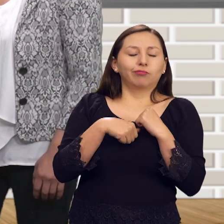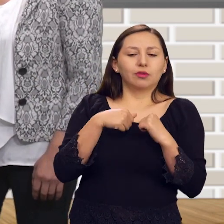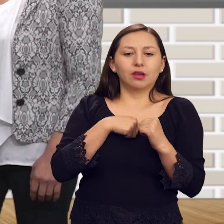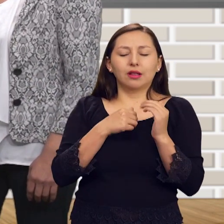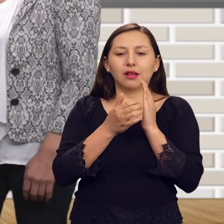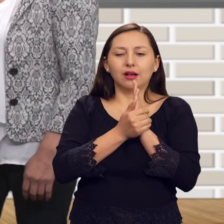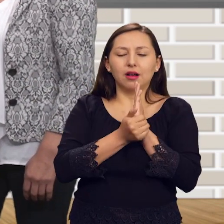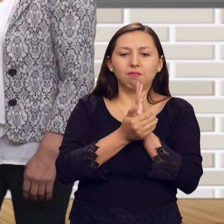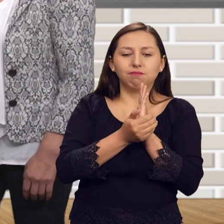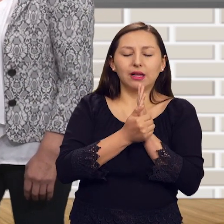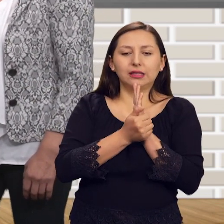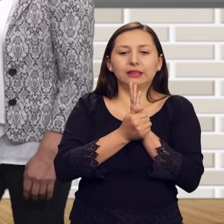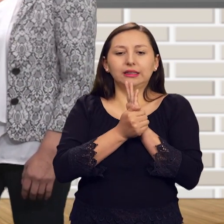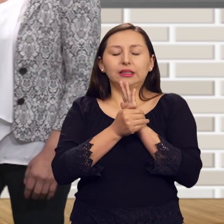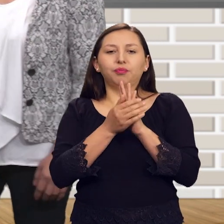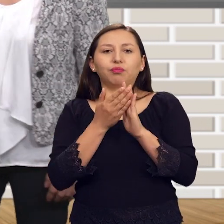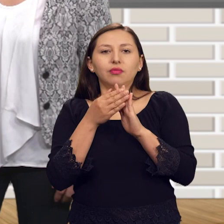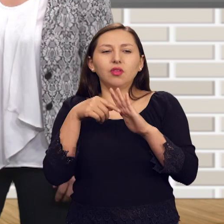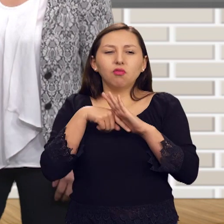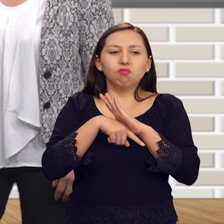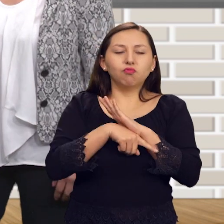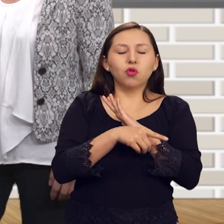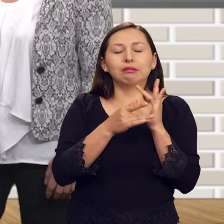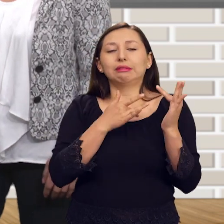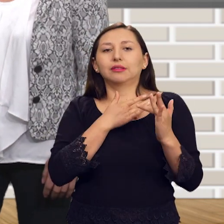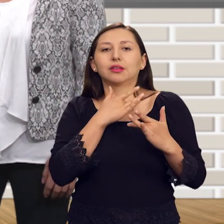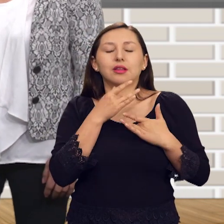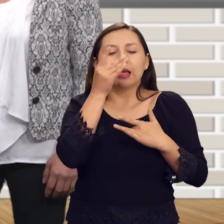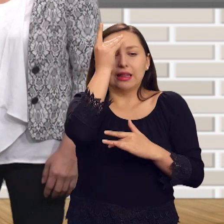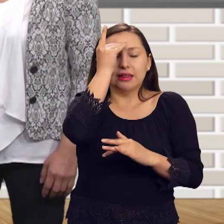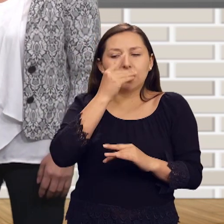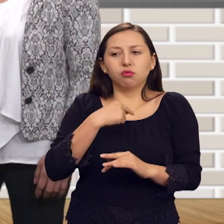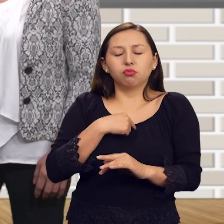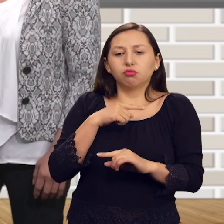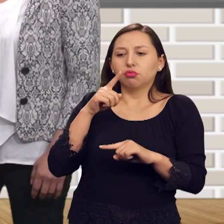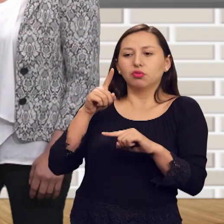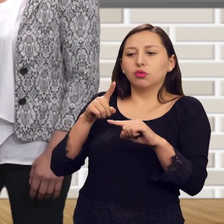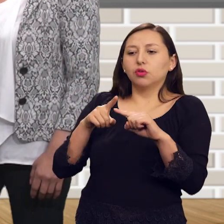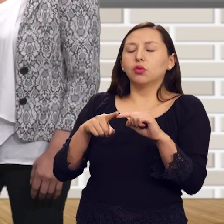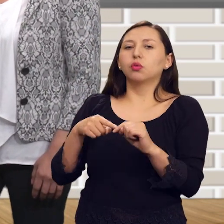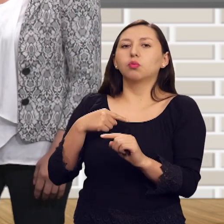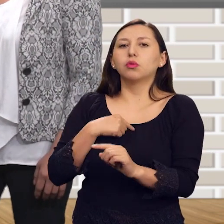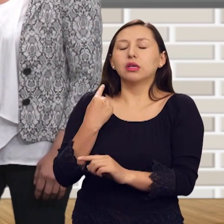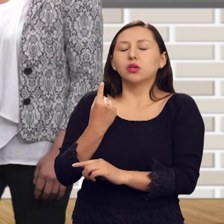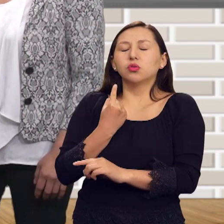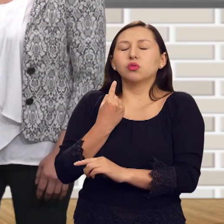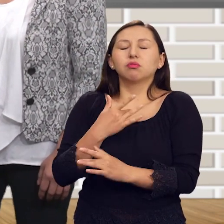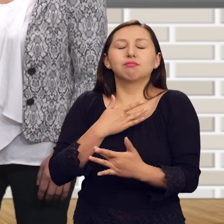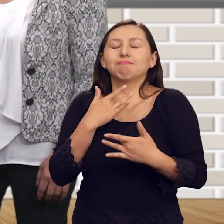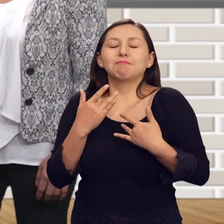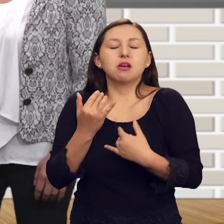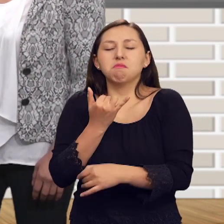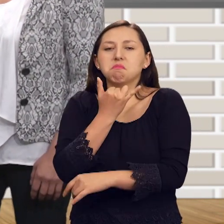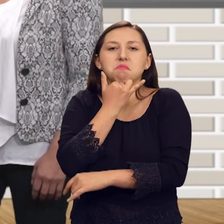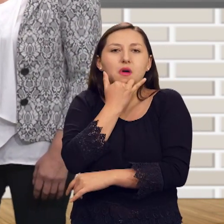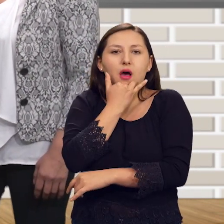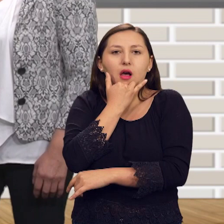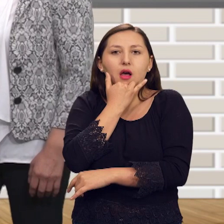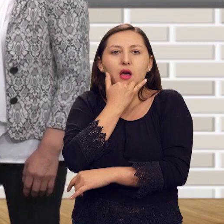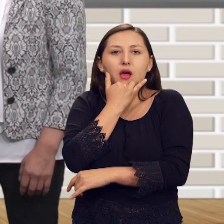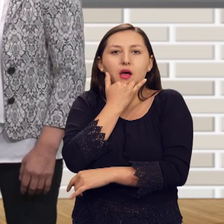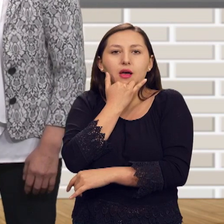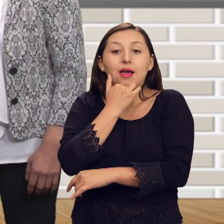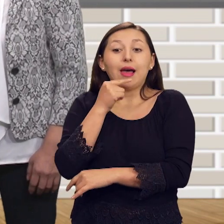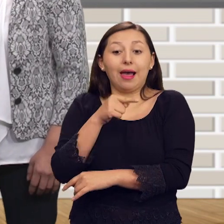crítica, incidir en la toma de decisiones y en la percepción que tienen sobre el entorno que los rodea, generando